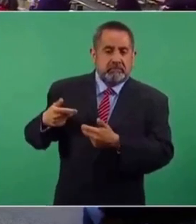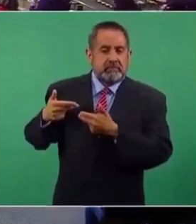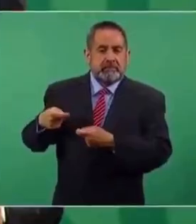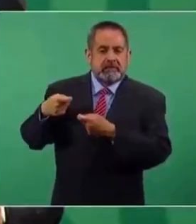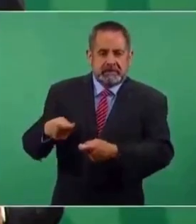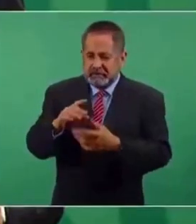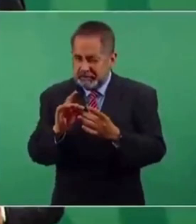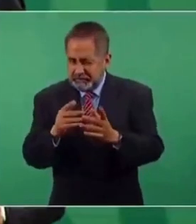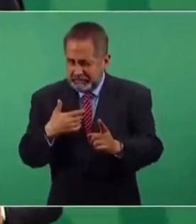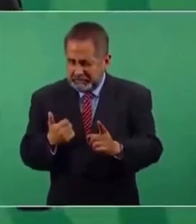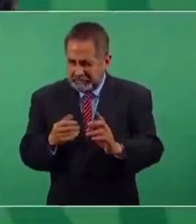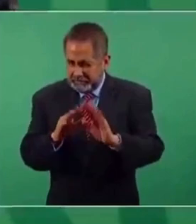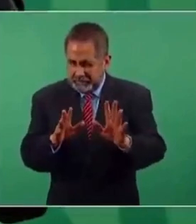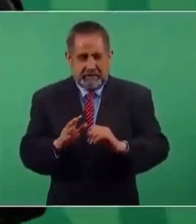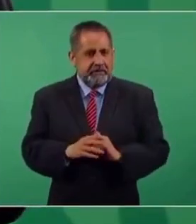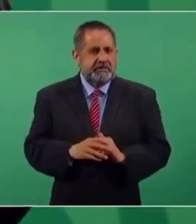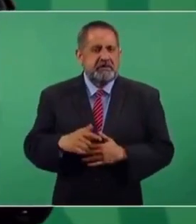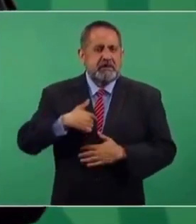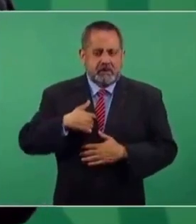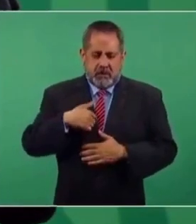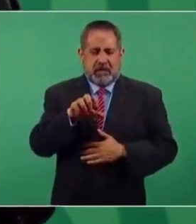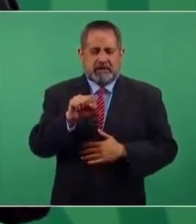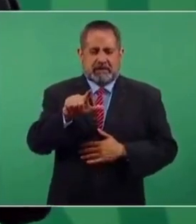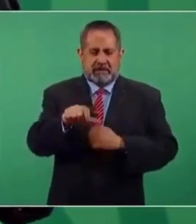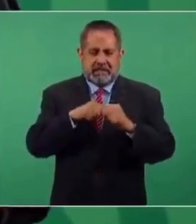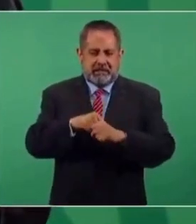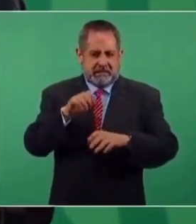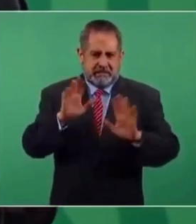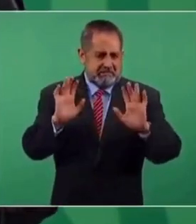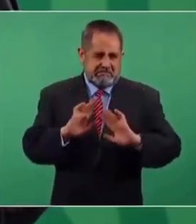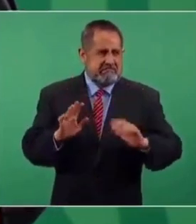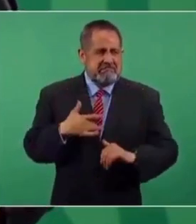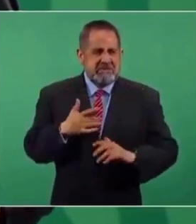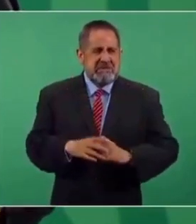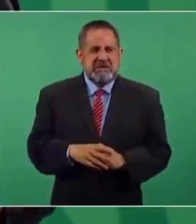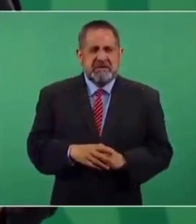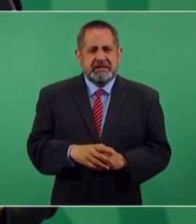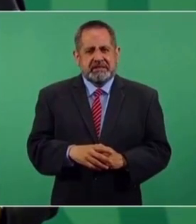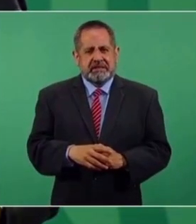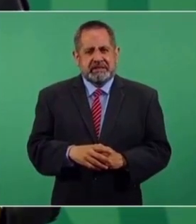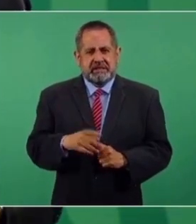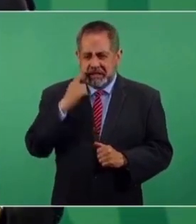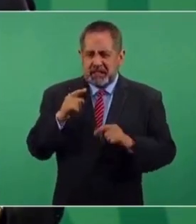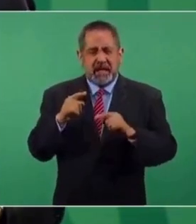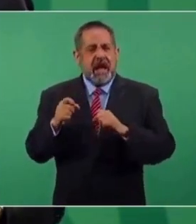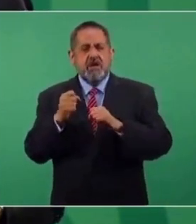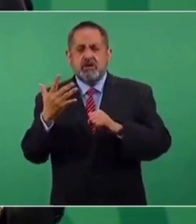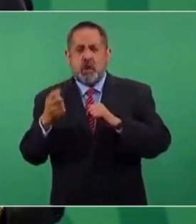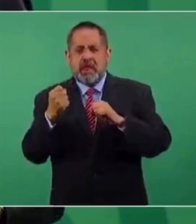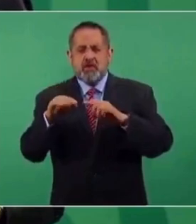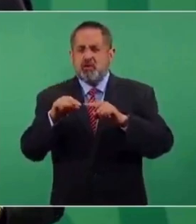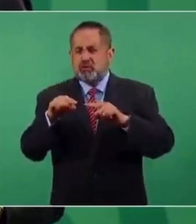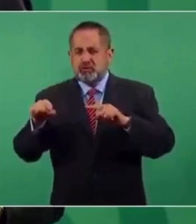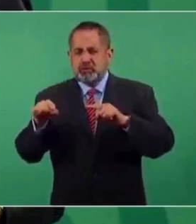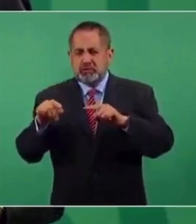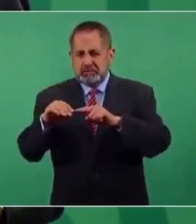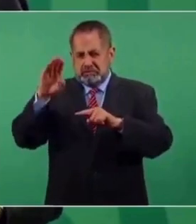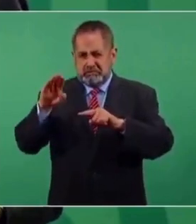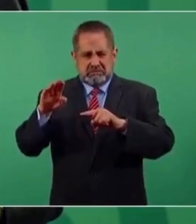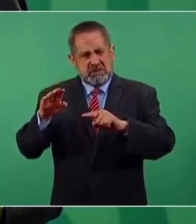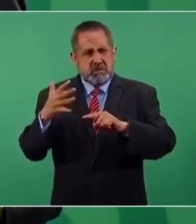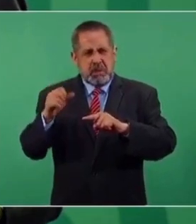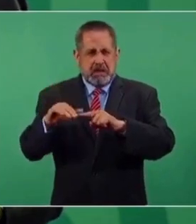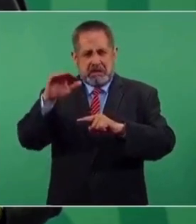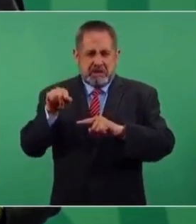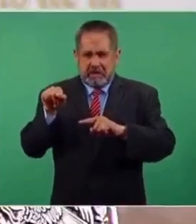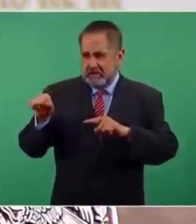No sé si me explico. O sea, yo tengo 67, de 50 para arriba incluso